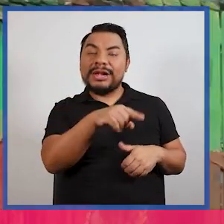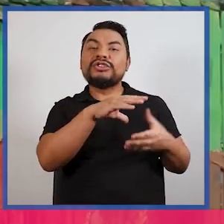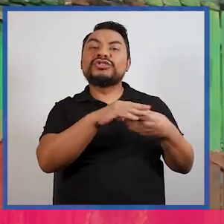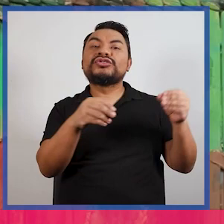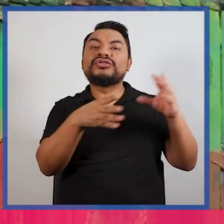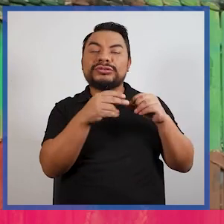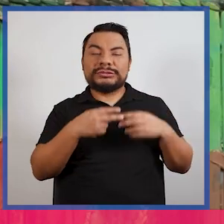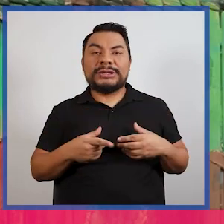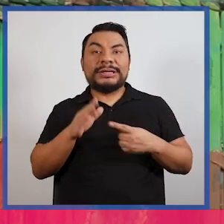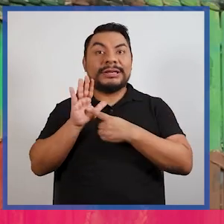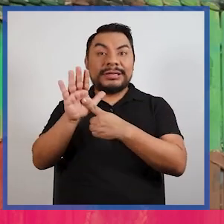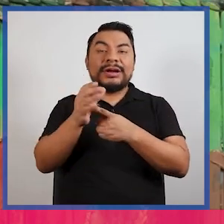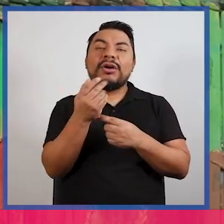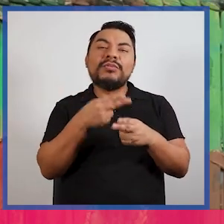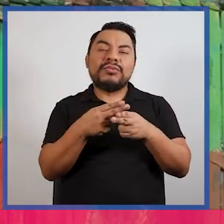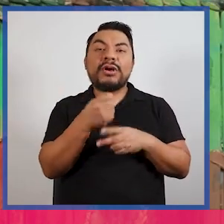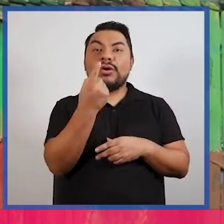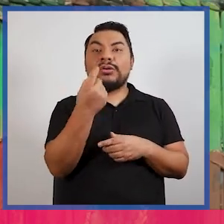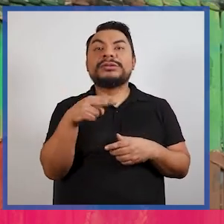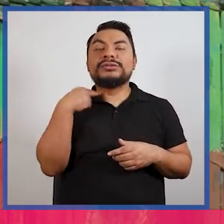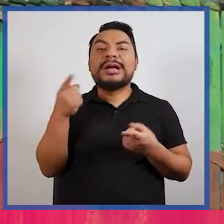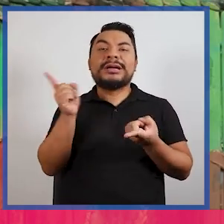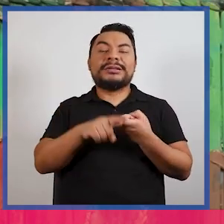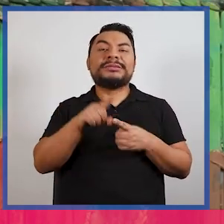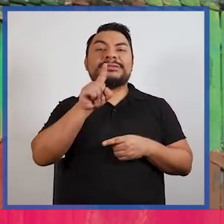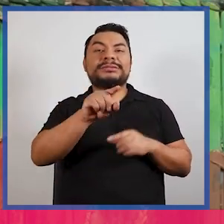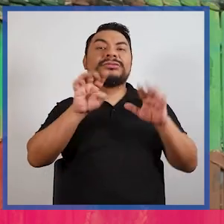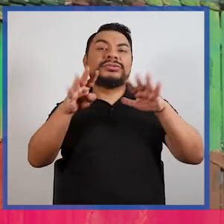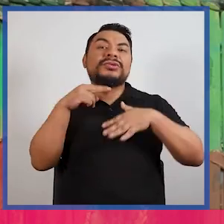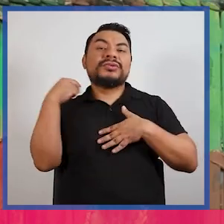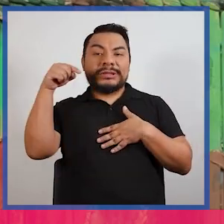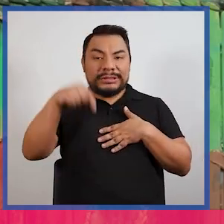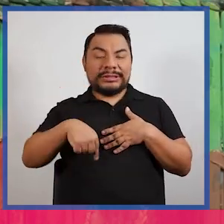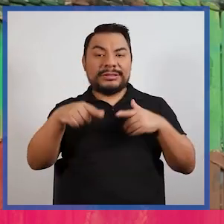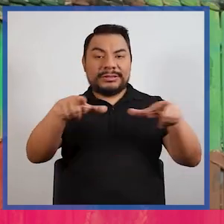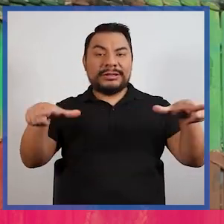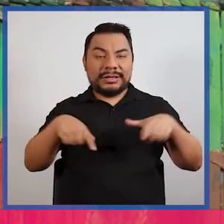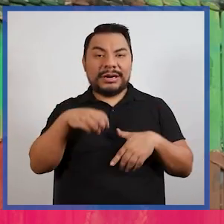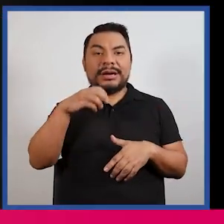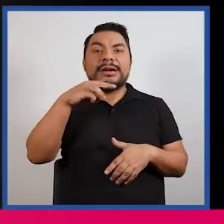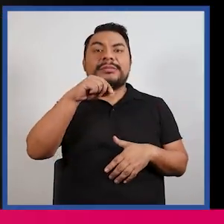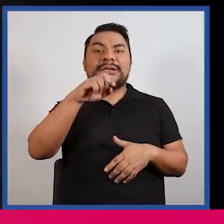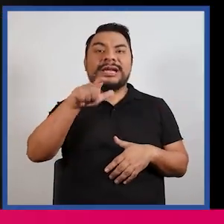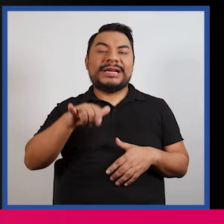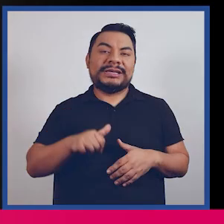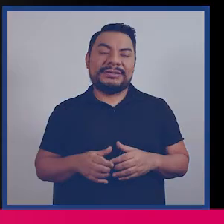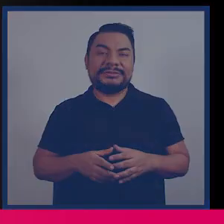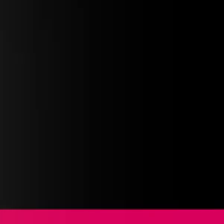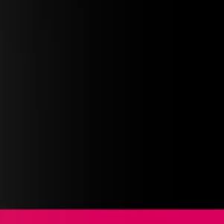breve temporada está del 11 de noviembre al 19 de noviembre, aquí en nuestra sala de Maguey.